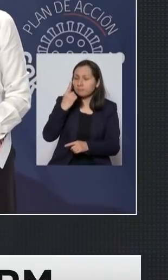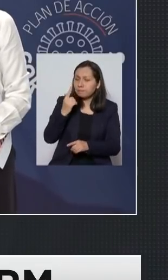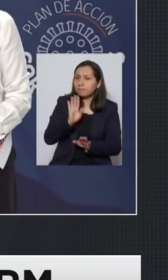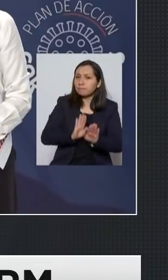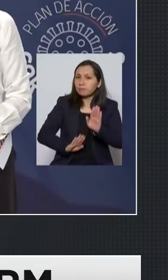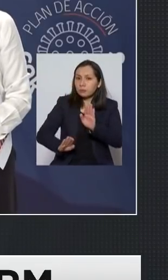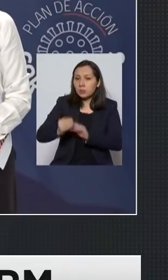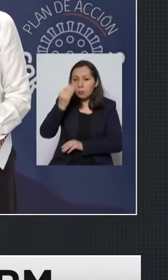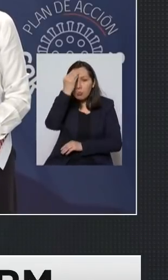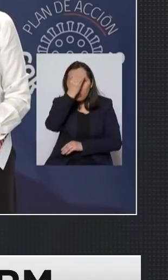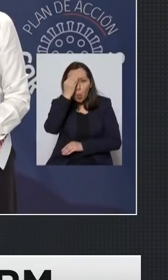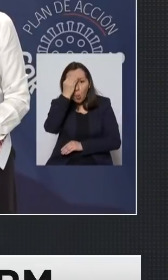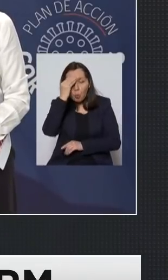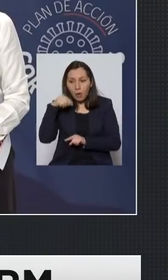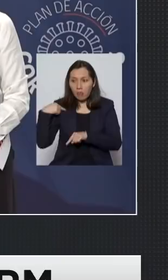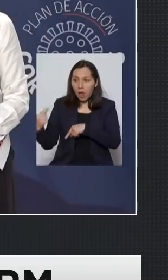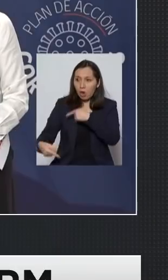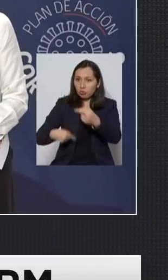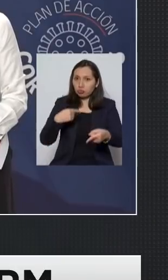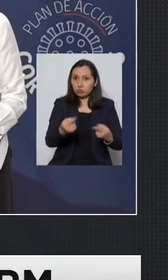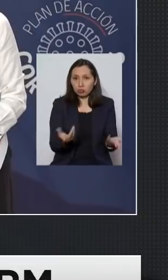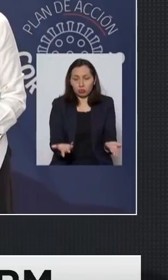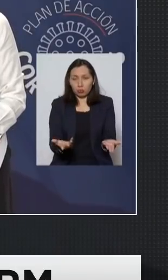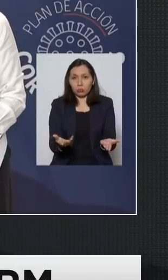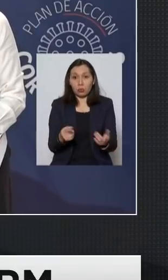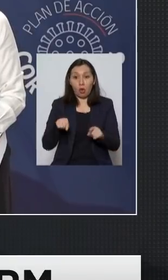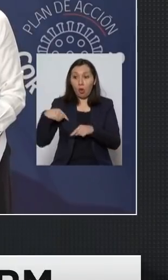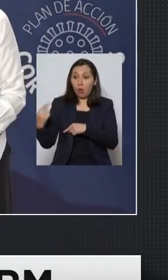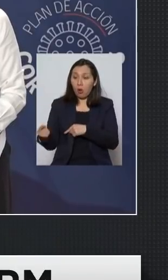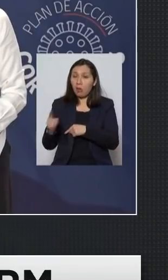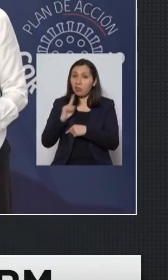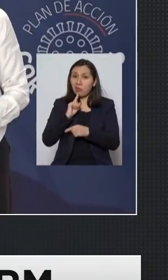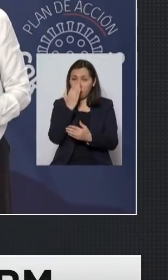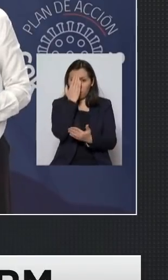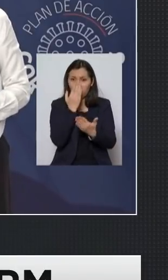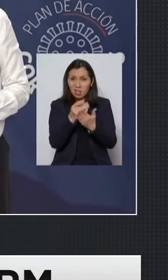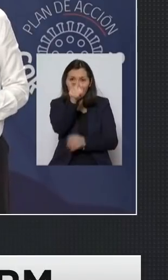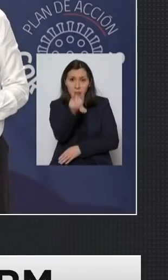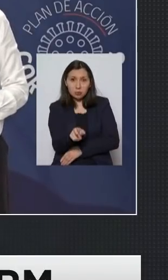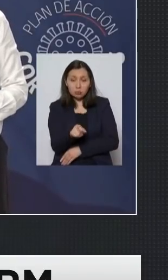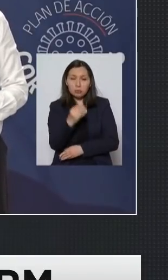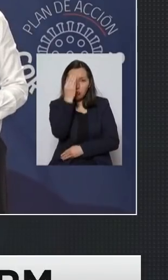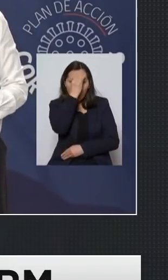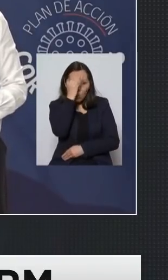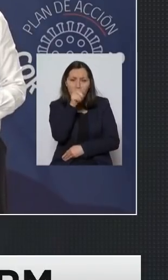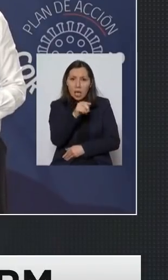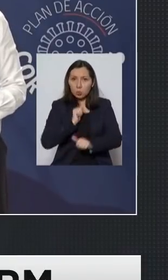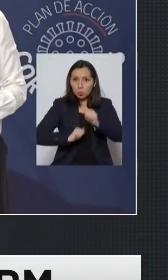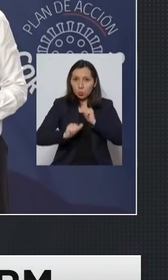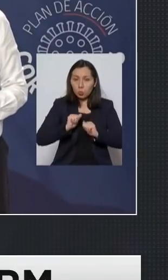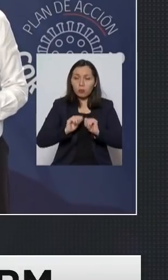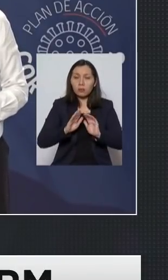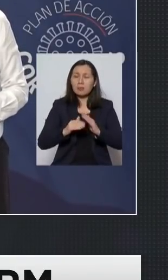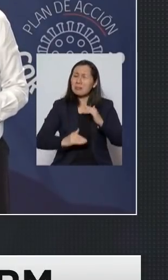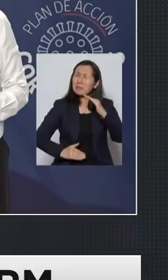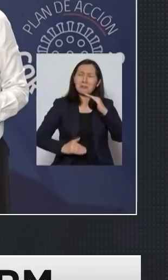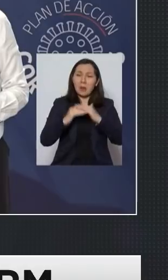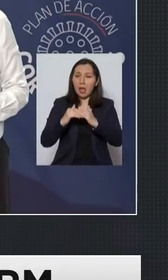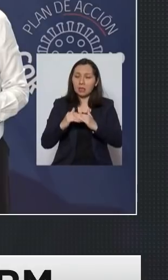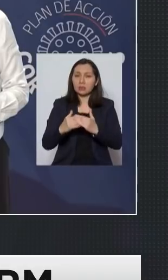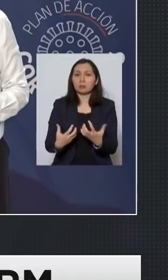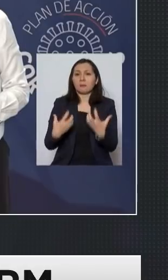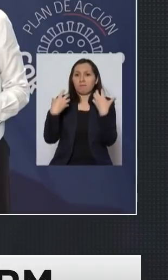preocuparnos del prójimo el prójimo es la persona que tenemos al frente la que está sufriendo tenemos que dar el máximo